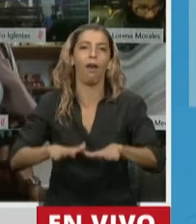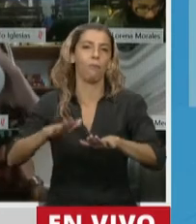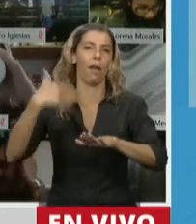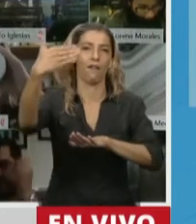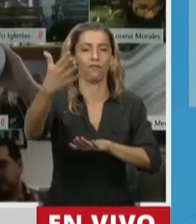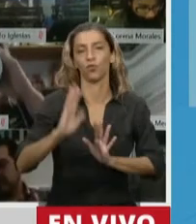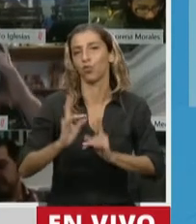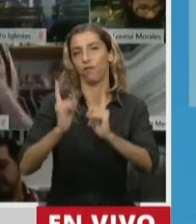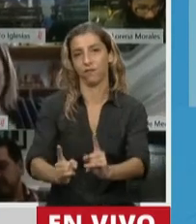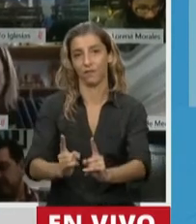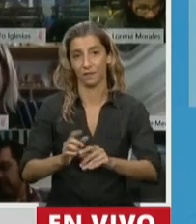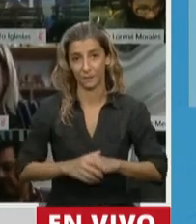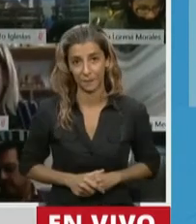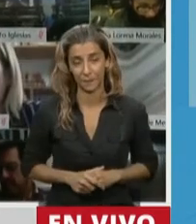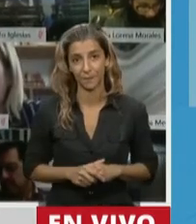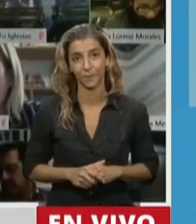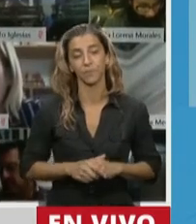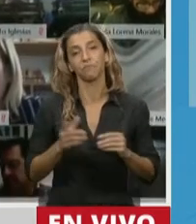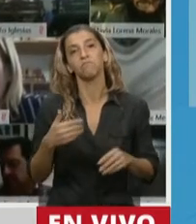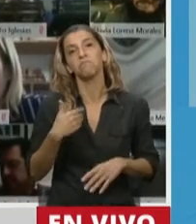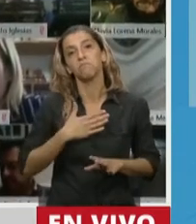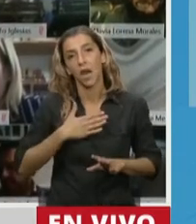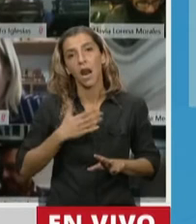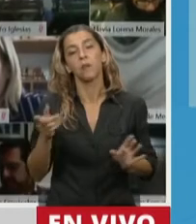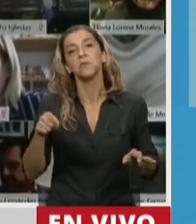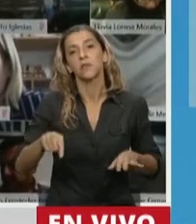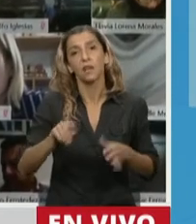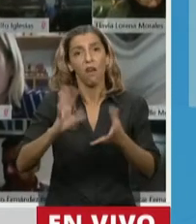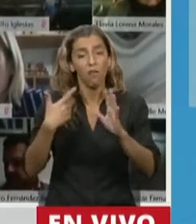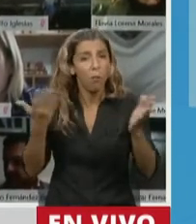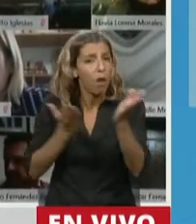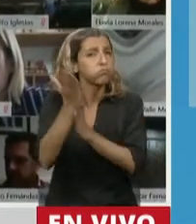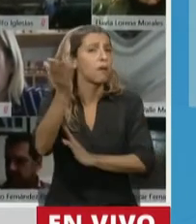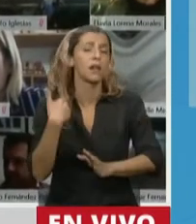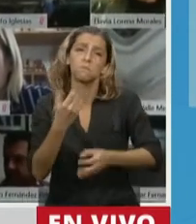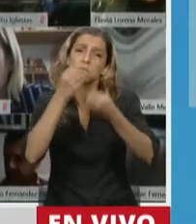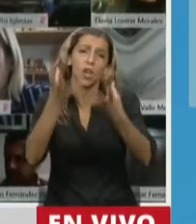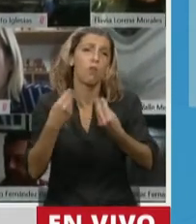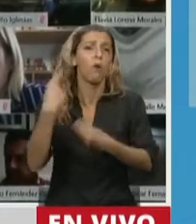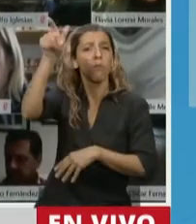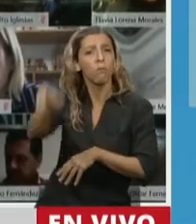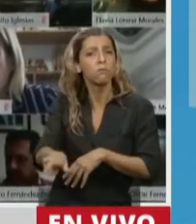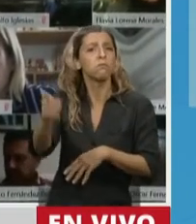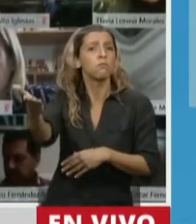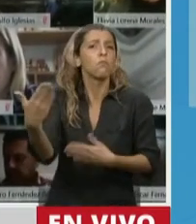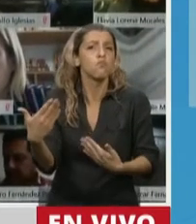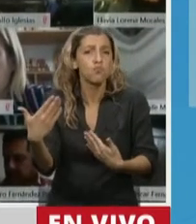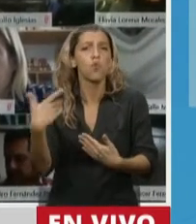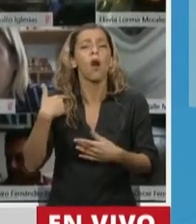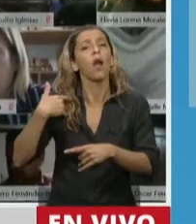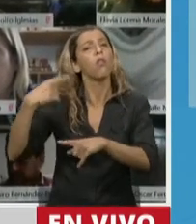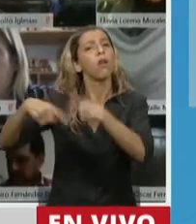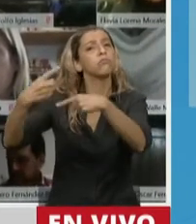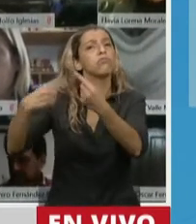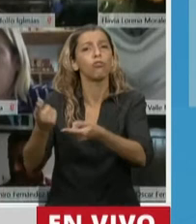incluye, a mi criterio, el resguardo de la privacidad y demás derechos del paciente, la trazabilidad de fármacos